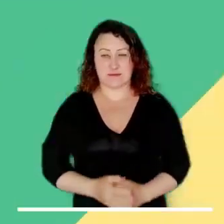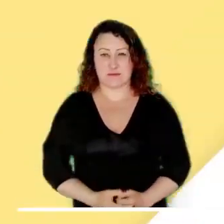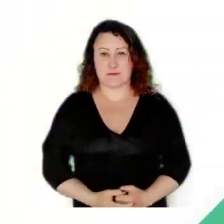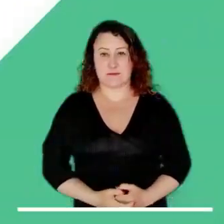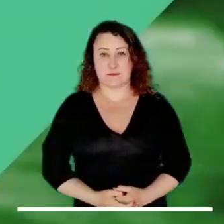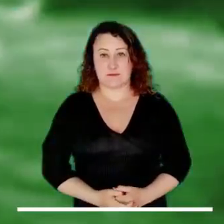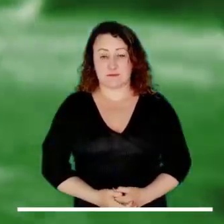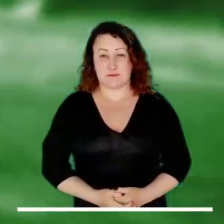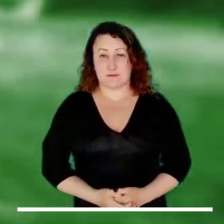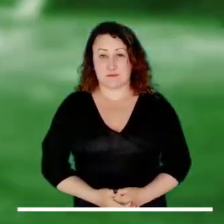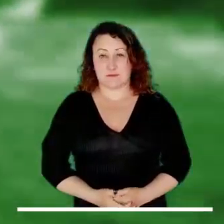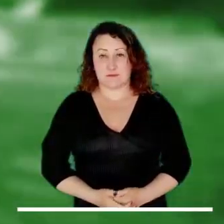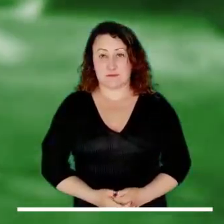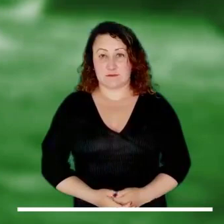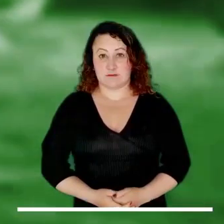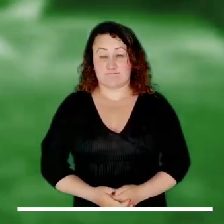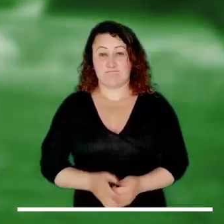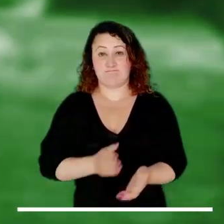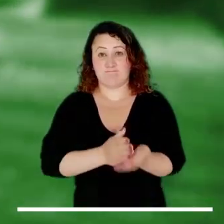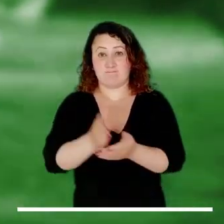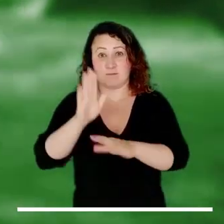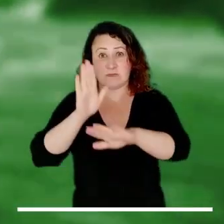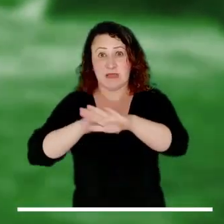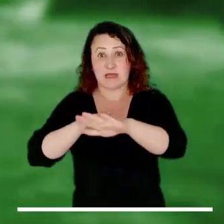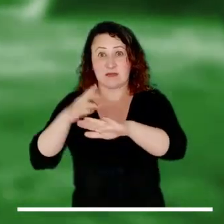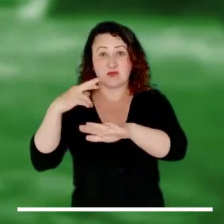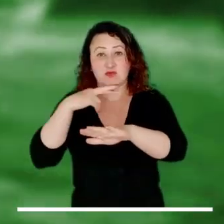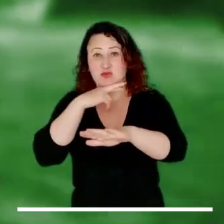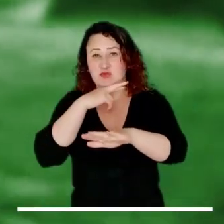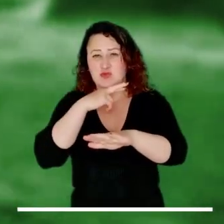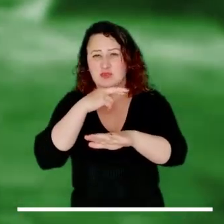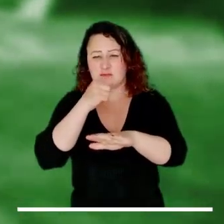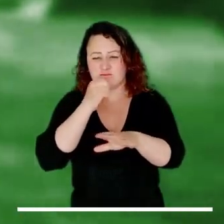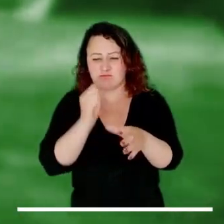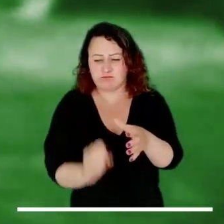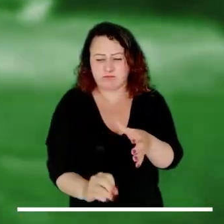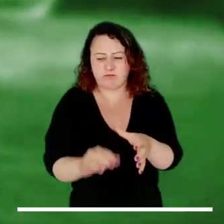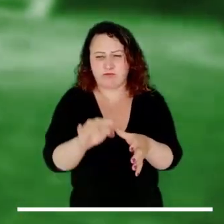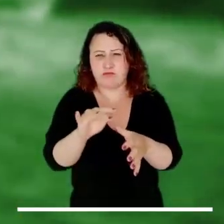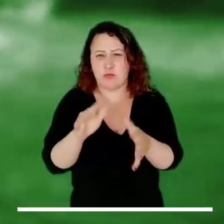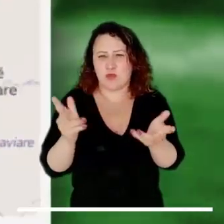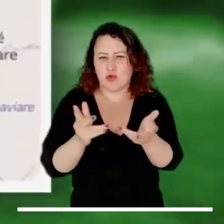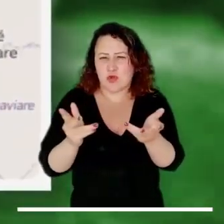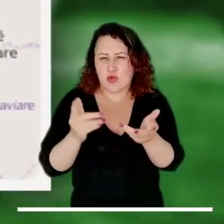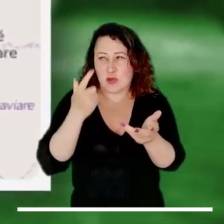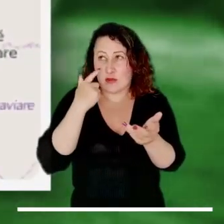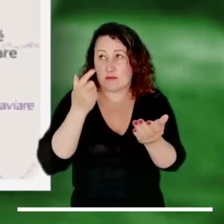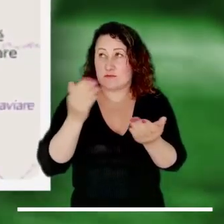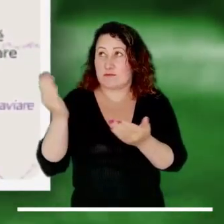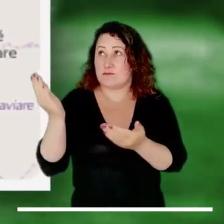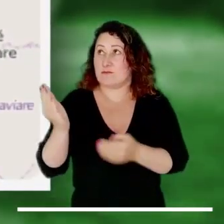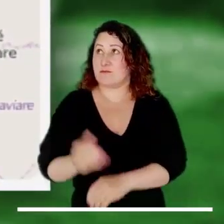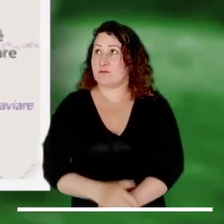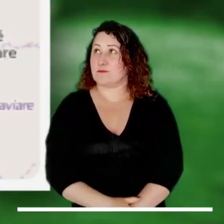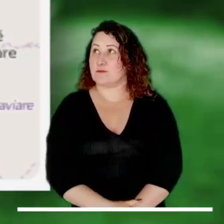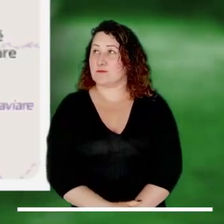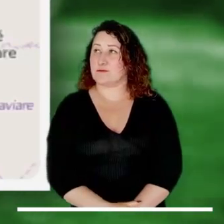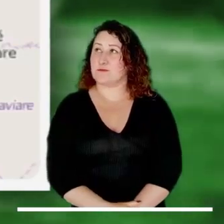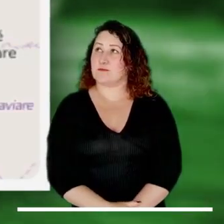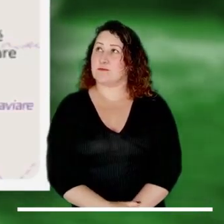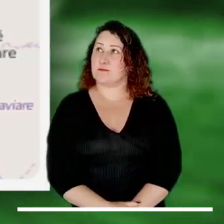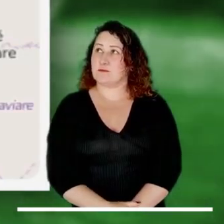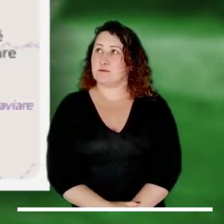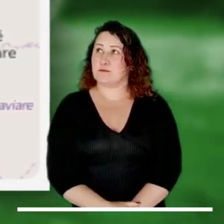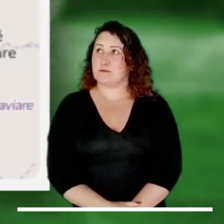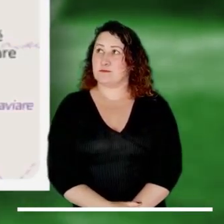Ahora, mucha atención a las principales alertas que aplican para la tarde. Continúa la alerta roja por creciente súbita en la